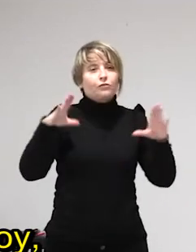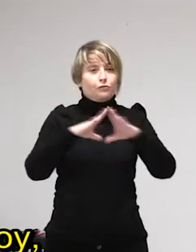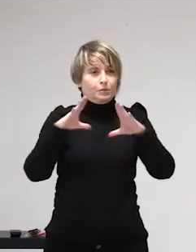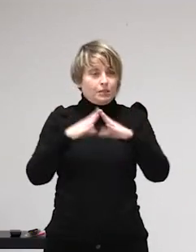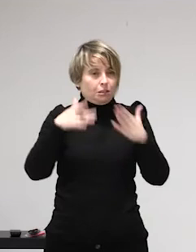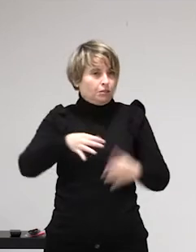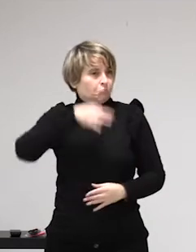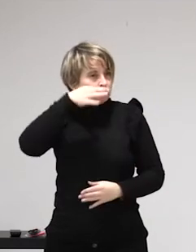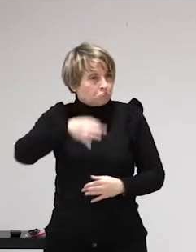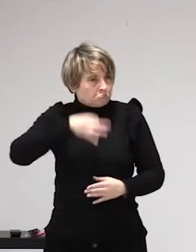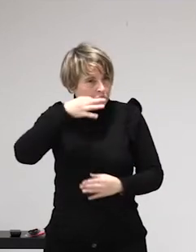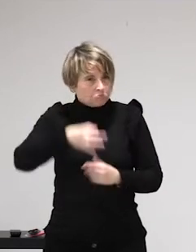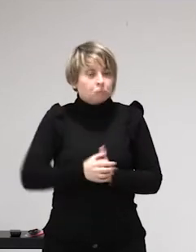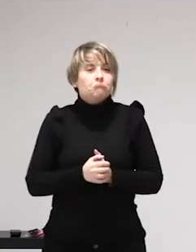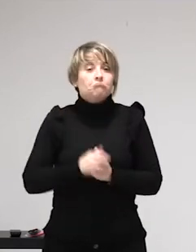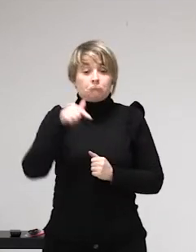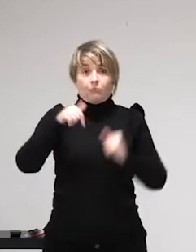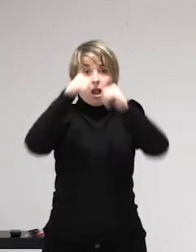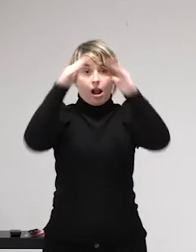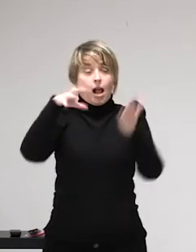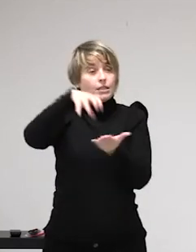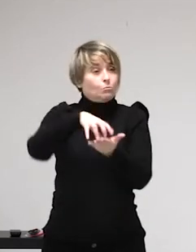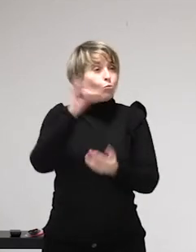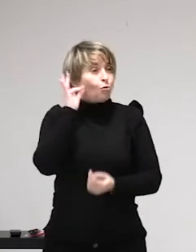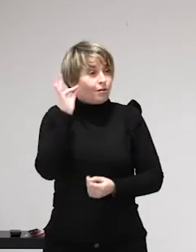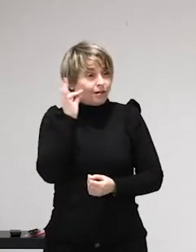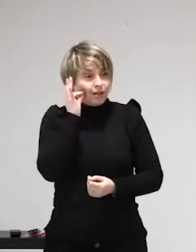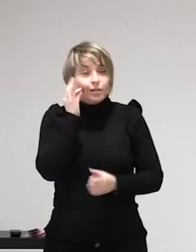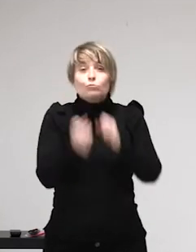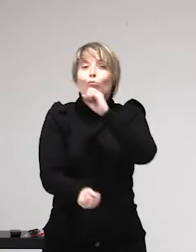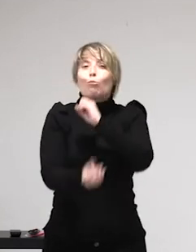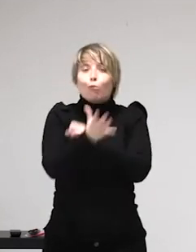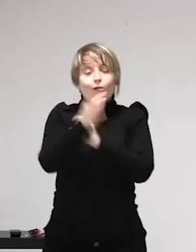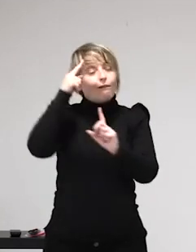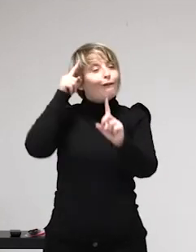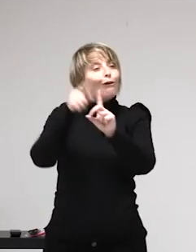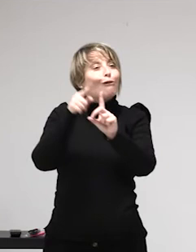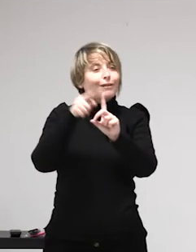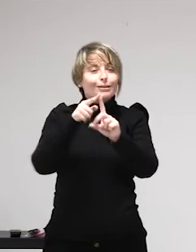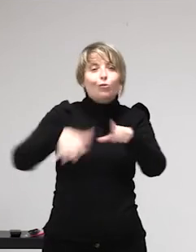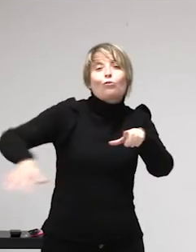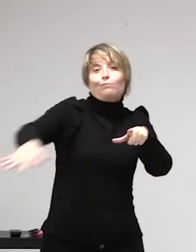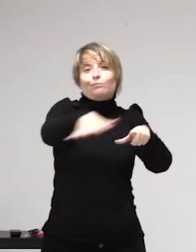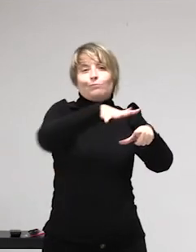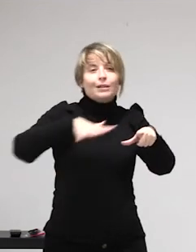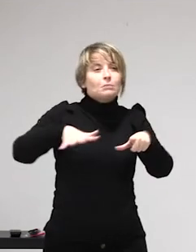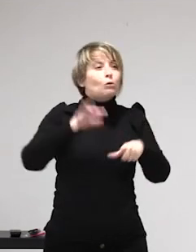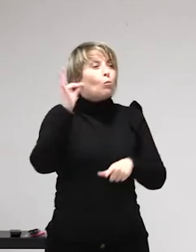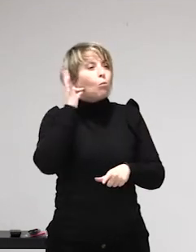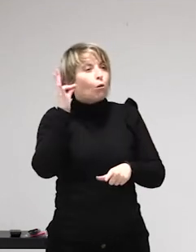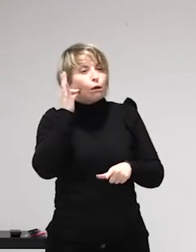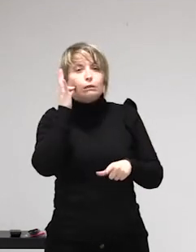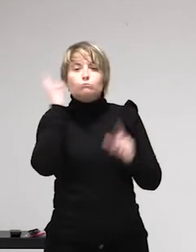ofrece hoy, va a abrir un nuevo espacio de reflexión que arranca ya en breve y en el que se va a empezar precisamente deliberando, hablando,